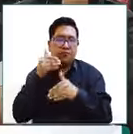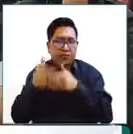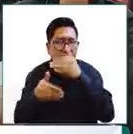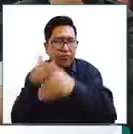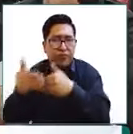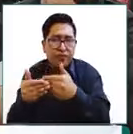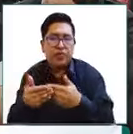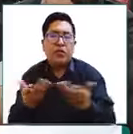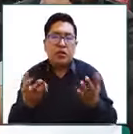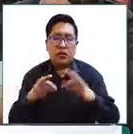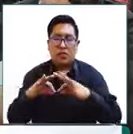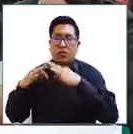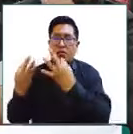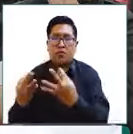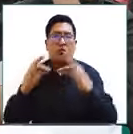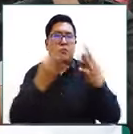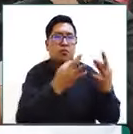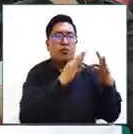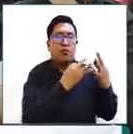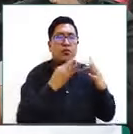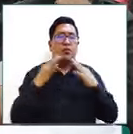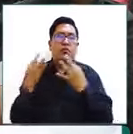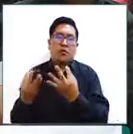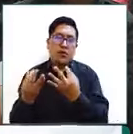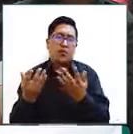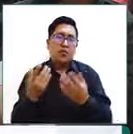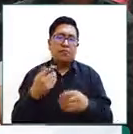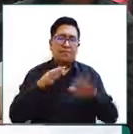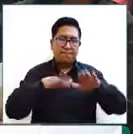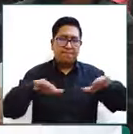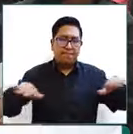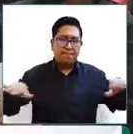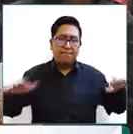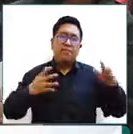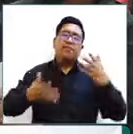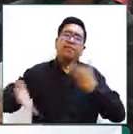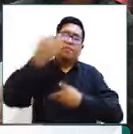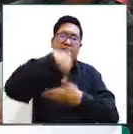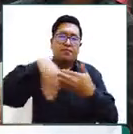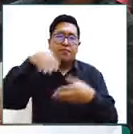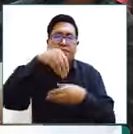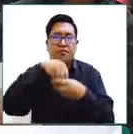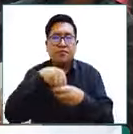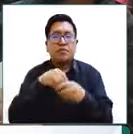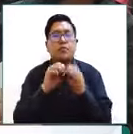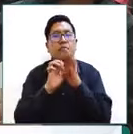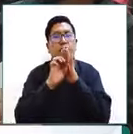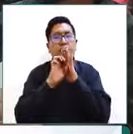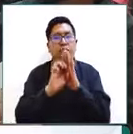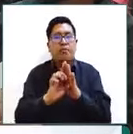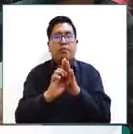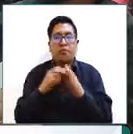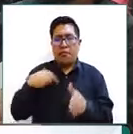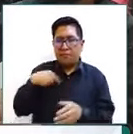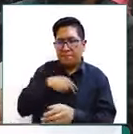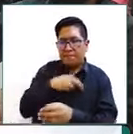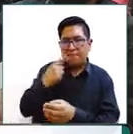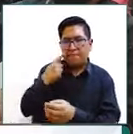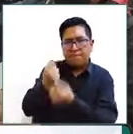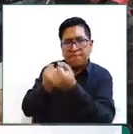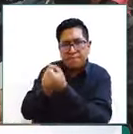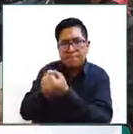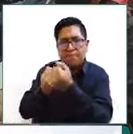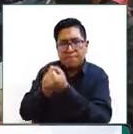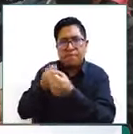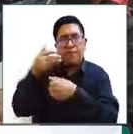recuperar a las familias de origen de nuestras niñas, niños y adolescentes. Si a pesar del apoyo que se les brinda a estas familias